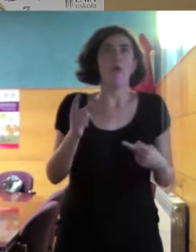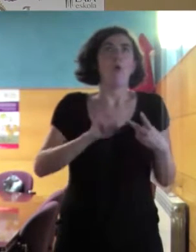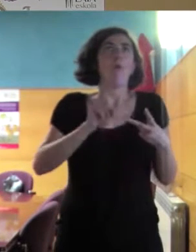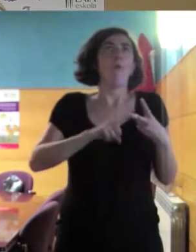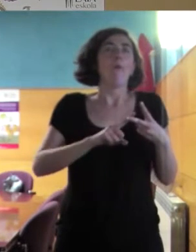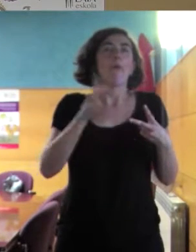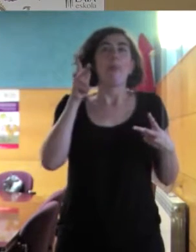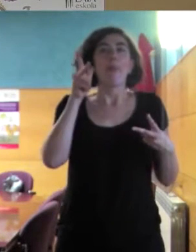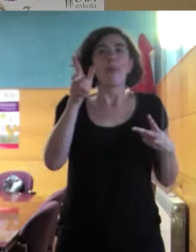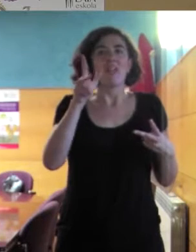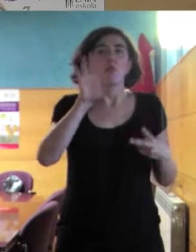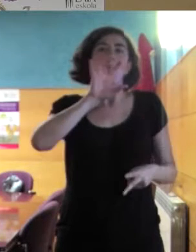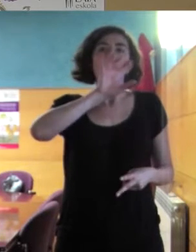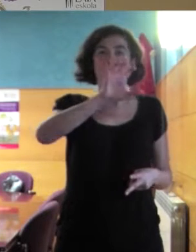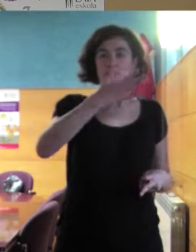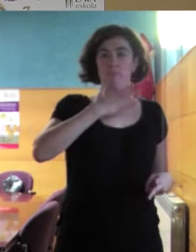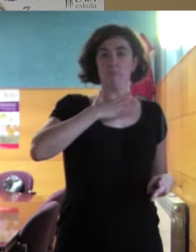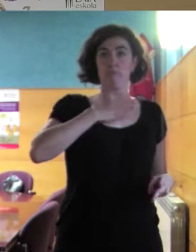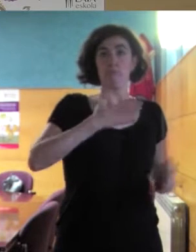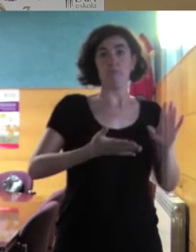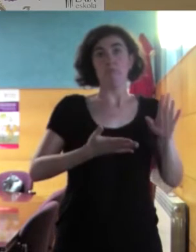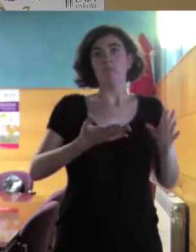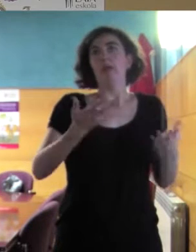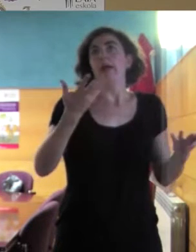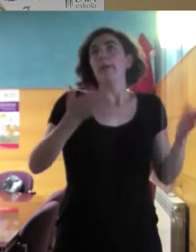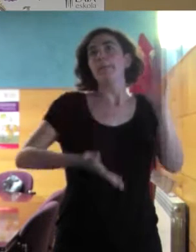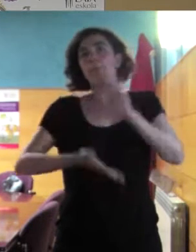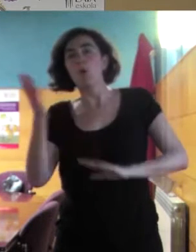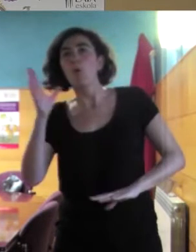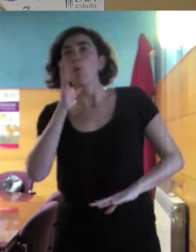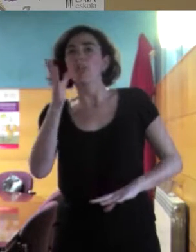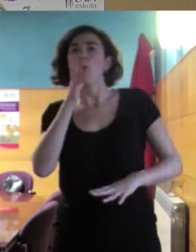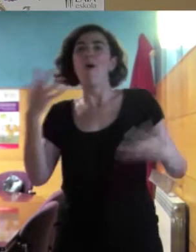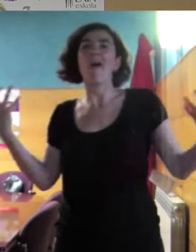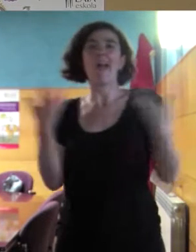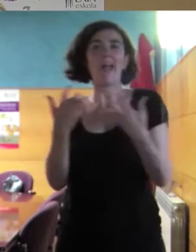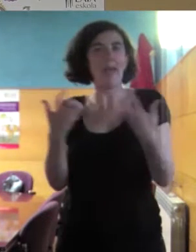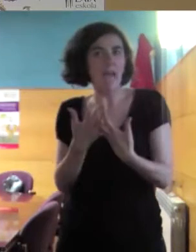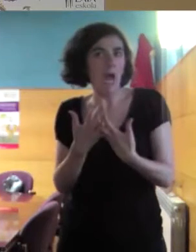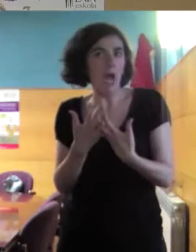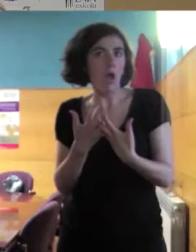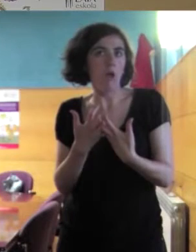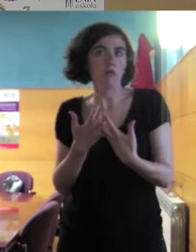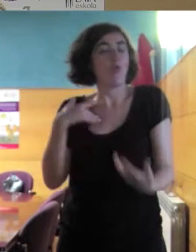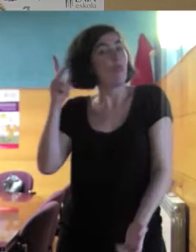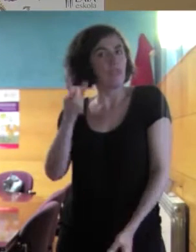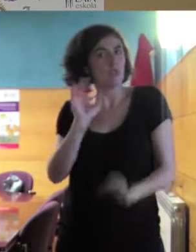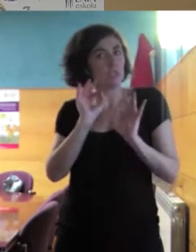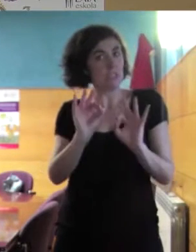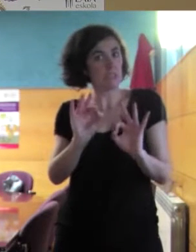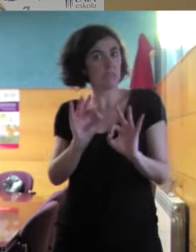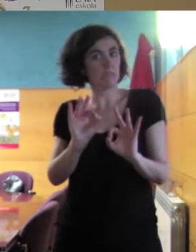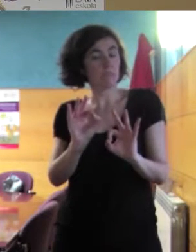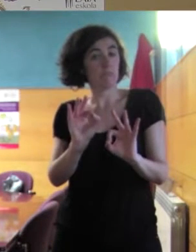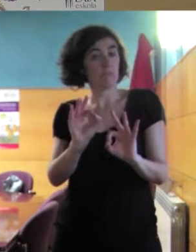salir del país de origen en situaciones de guerra o de descalabro. Eso es otro derecho humano. Y